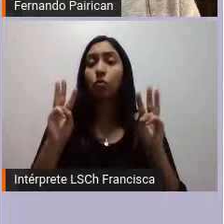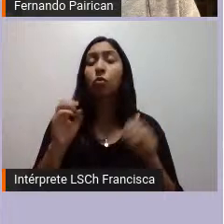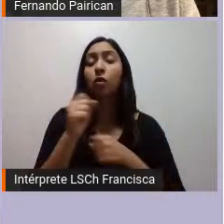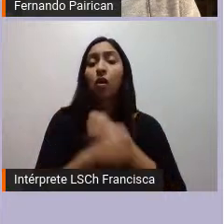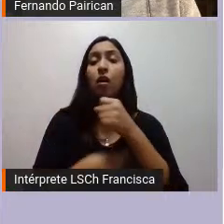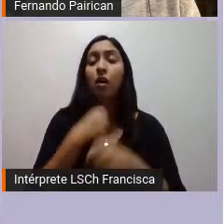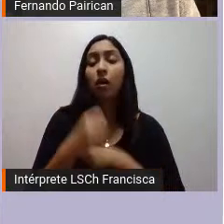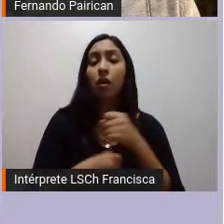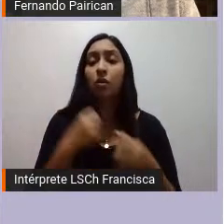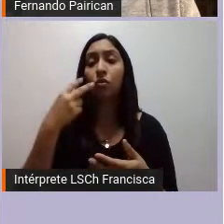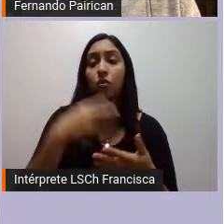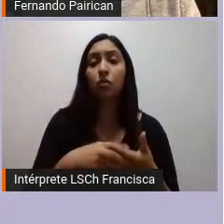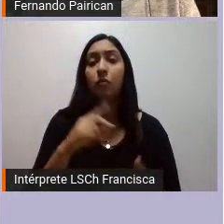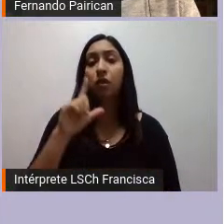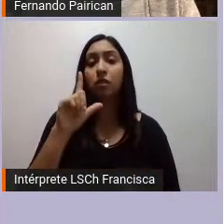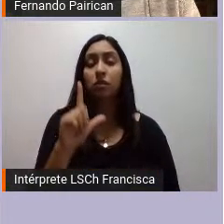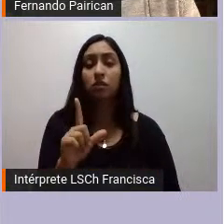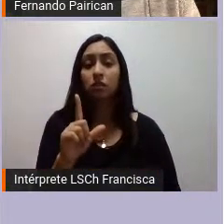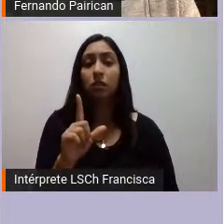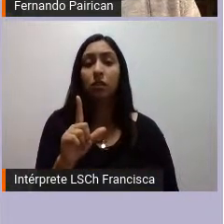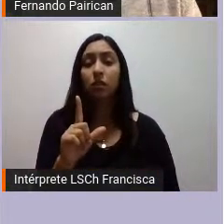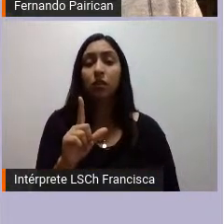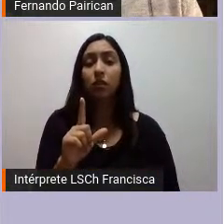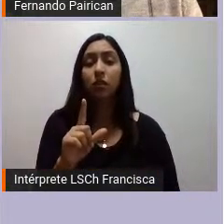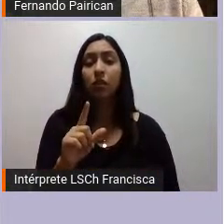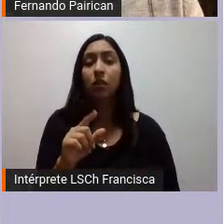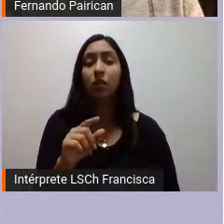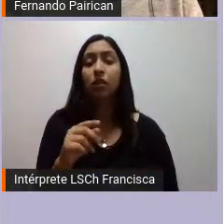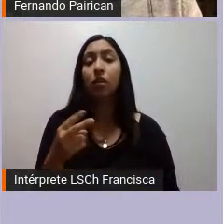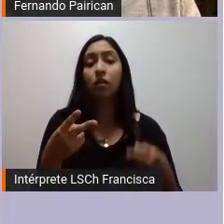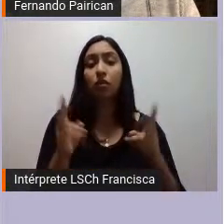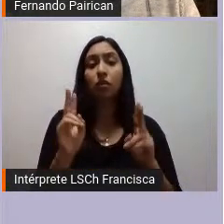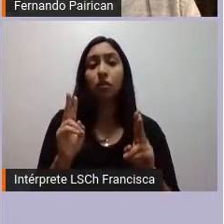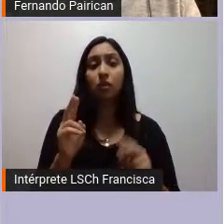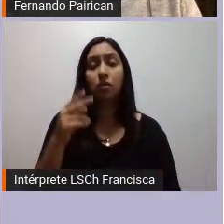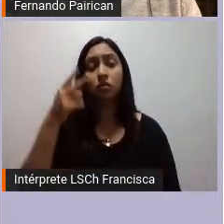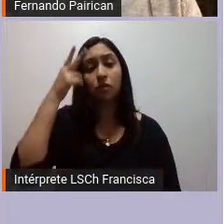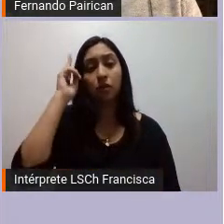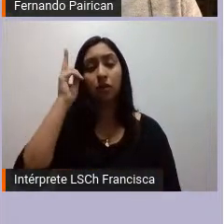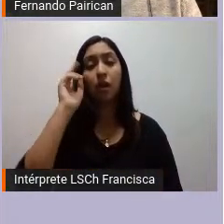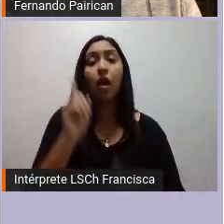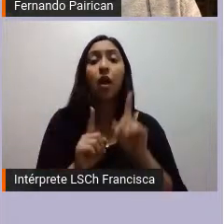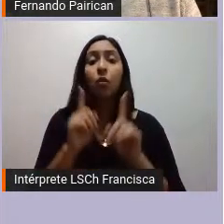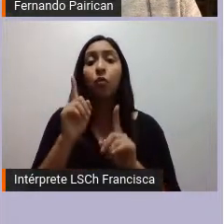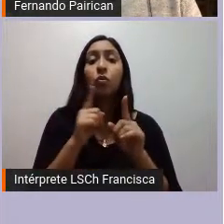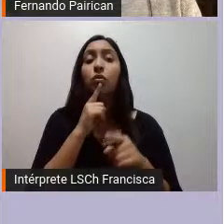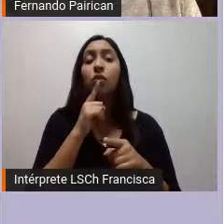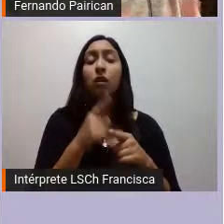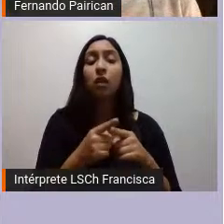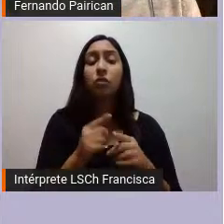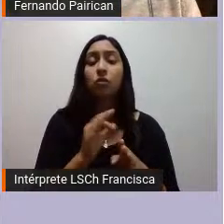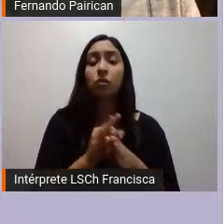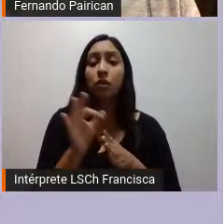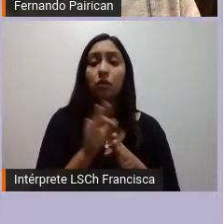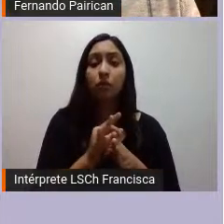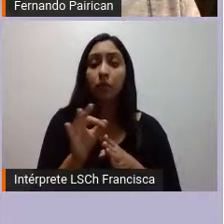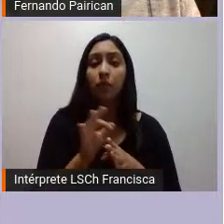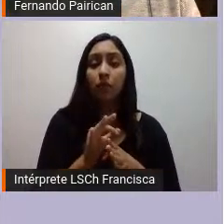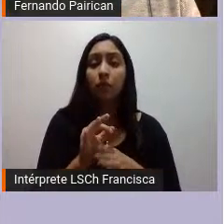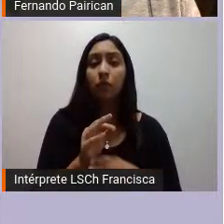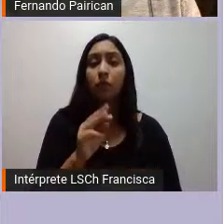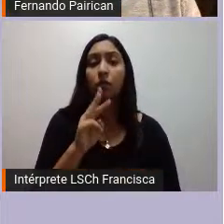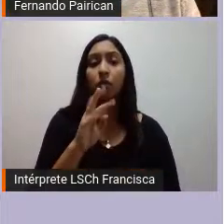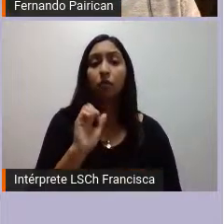a la vanguardia tal vez incluso de los derechos indígenas les recomiendo algunos textos Walmapu